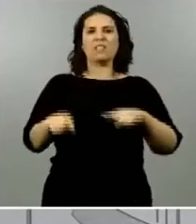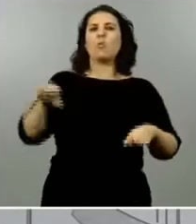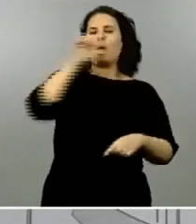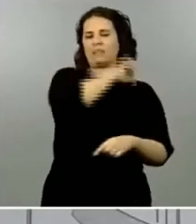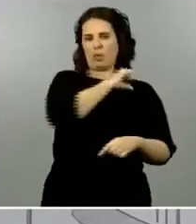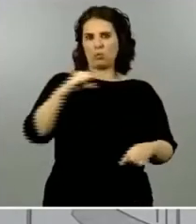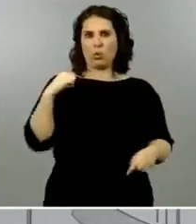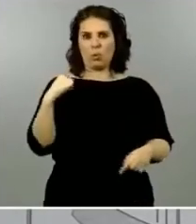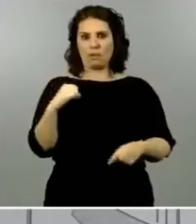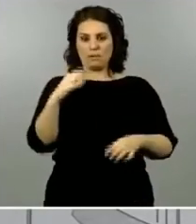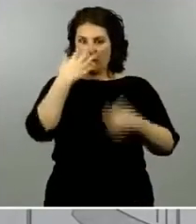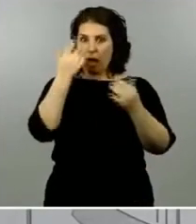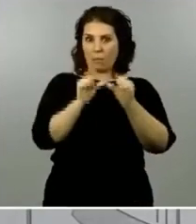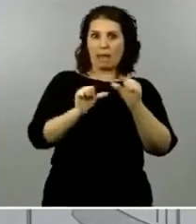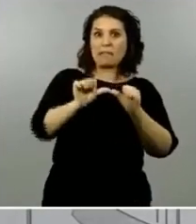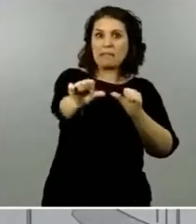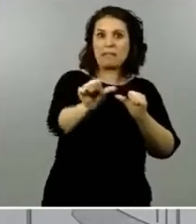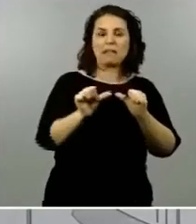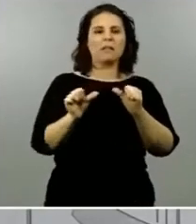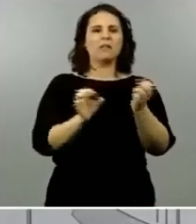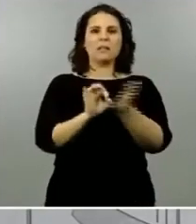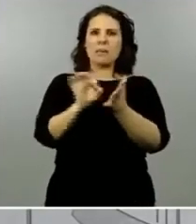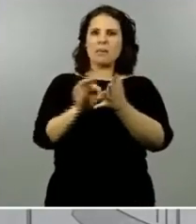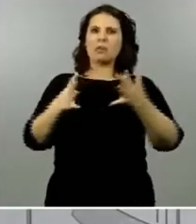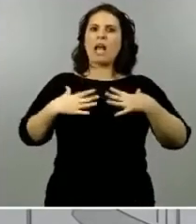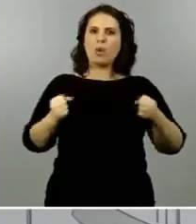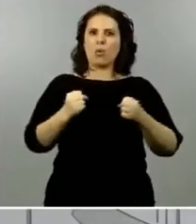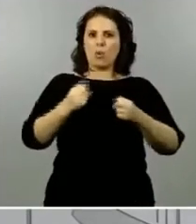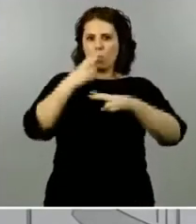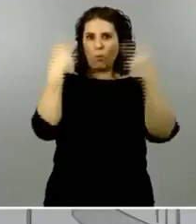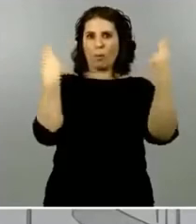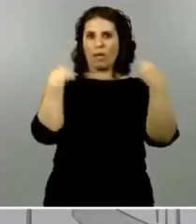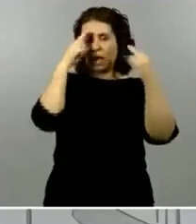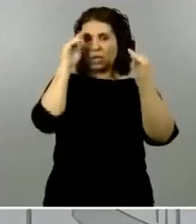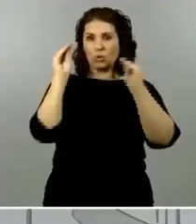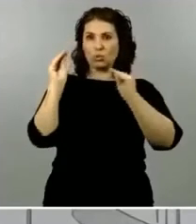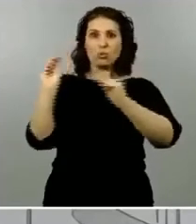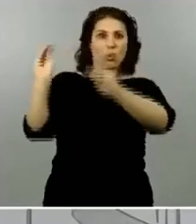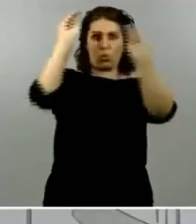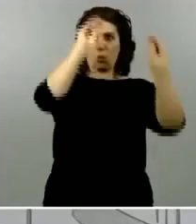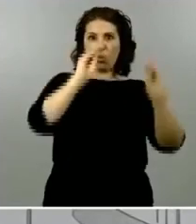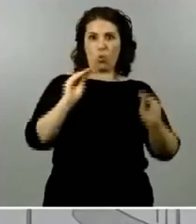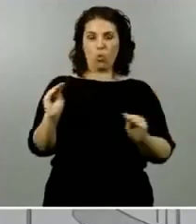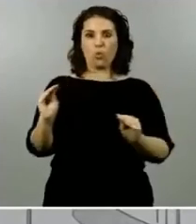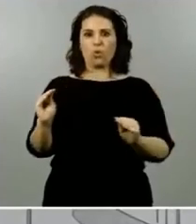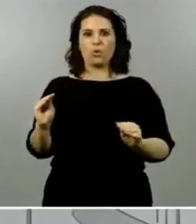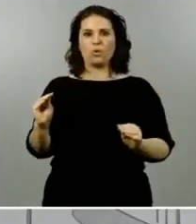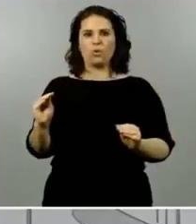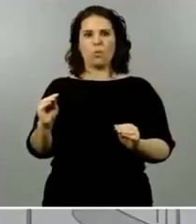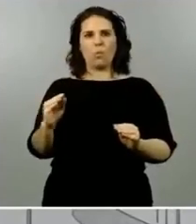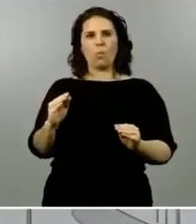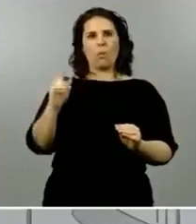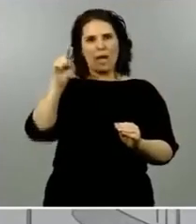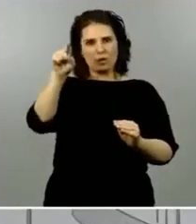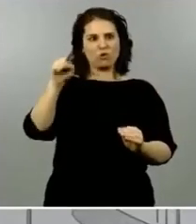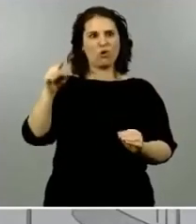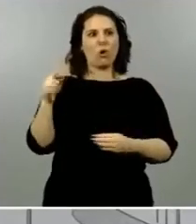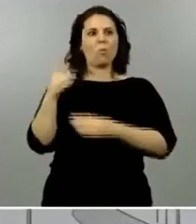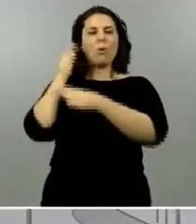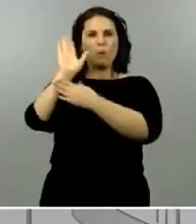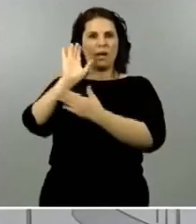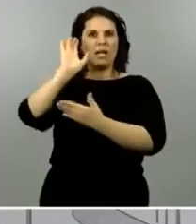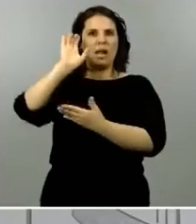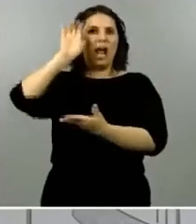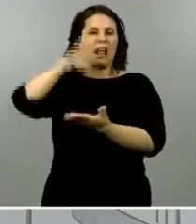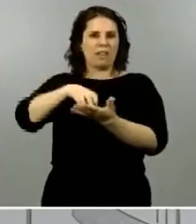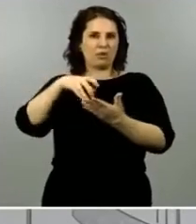los servicios de salud pública de las comunidades autónomas las que proponen al CAES y al servicio de salud pública del ministerio de sanidad